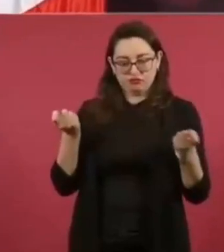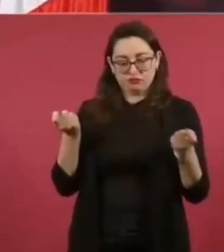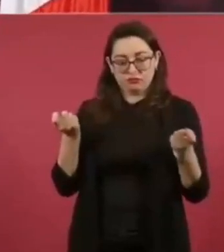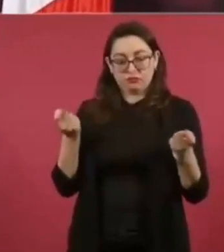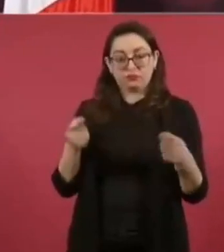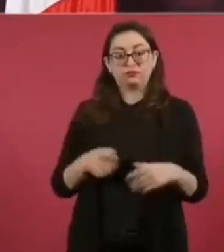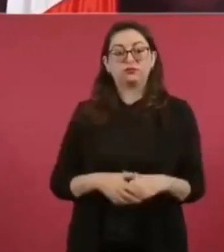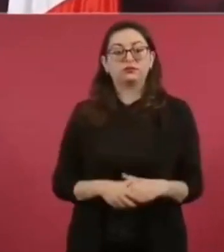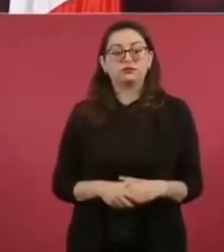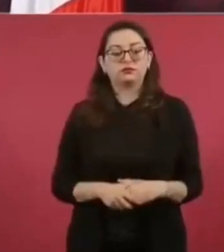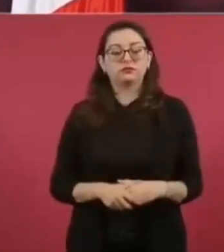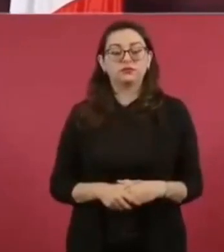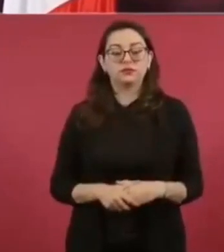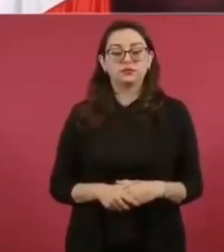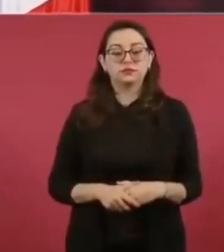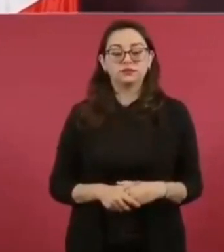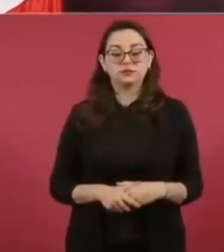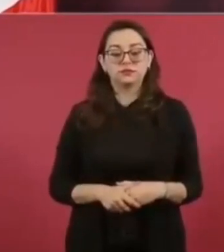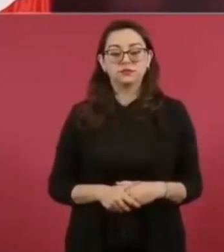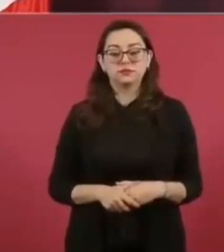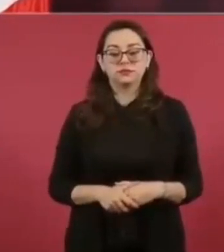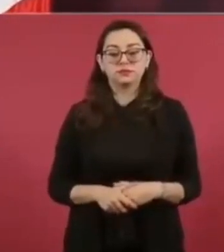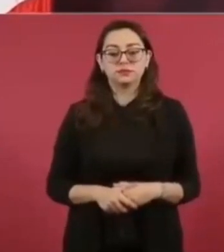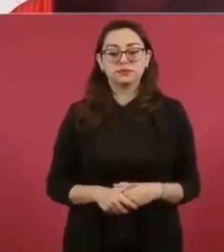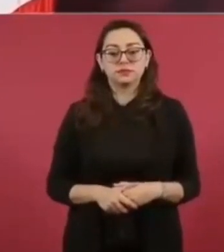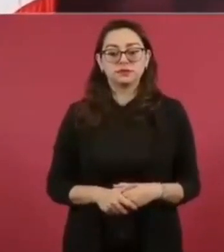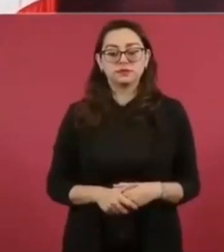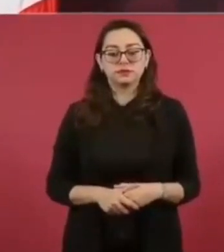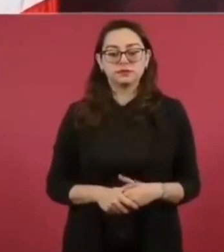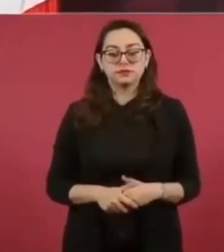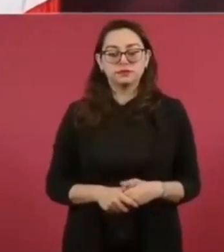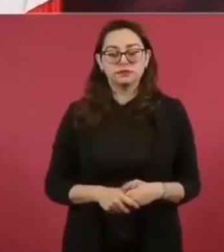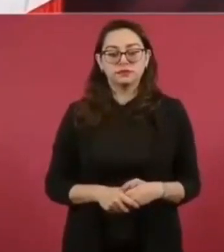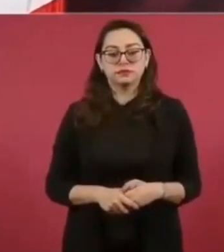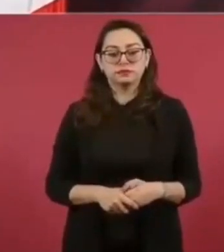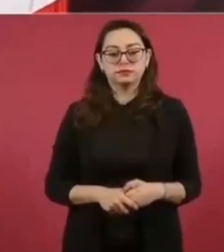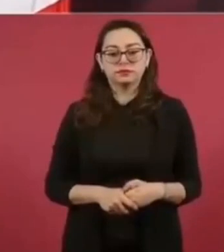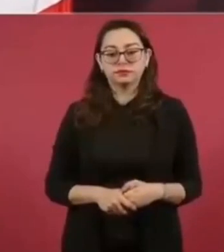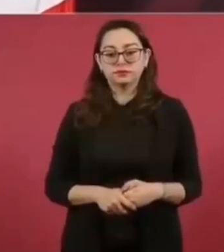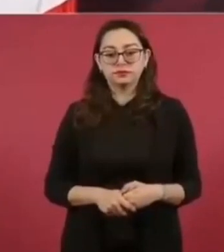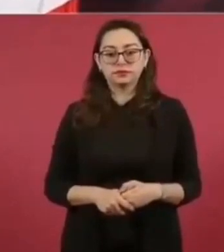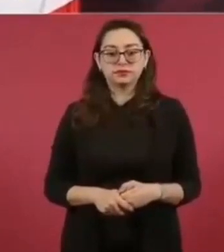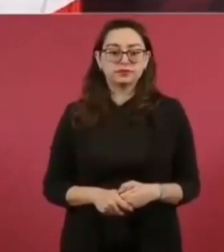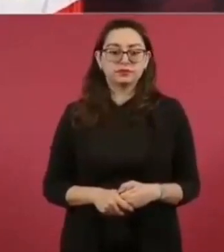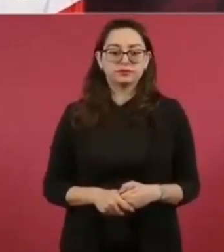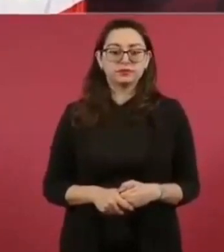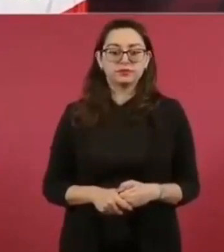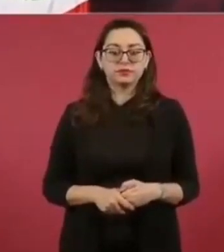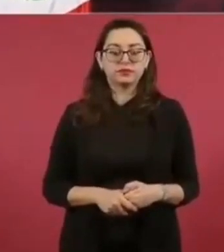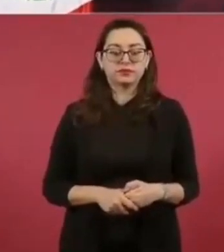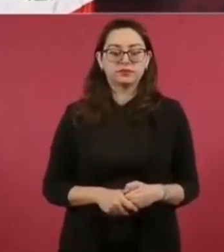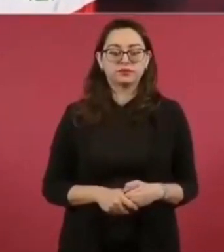Se resolvió de que él